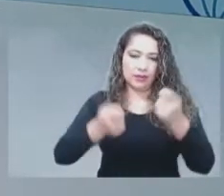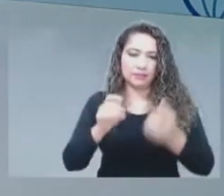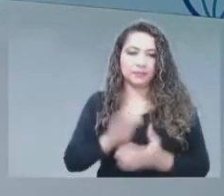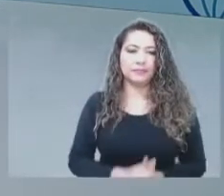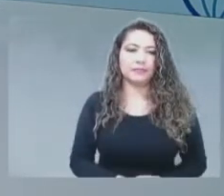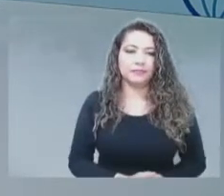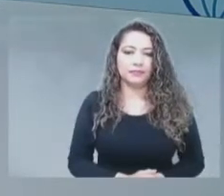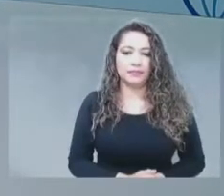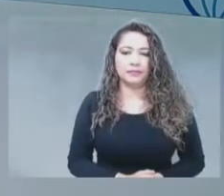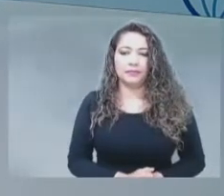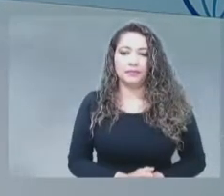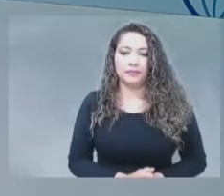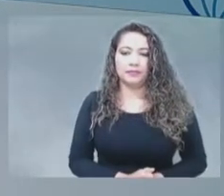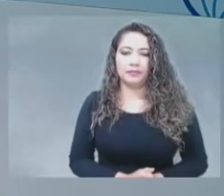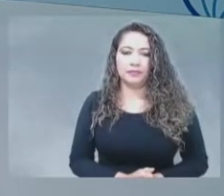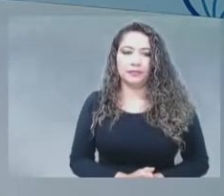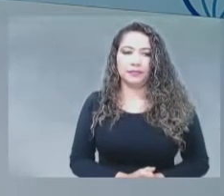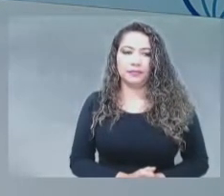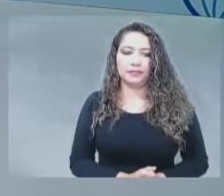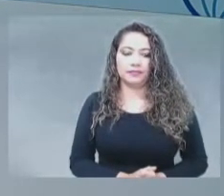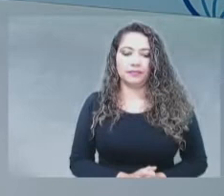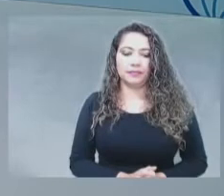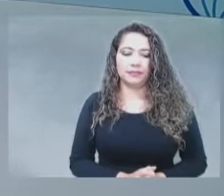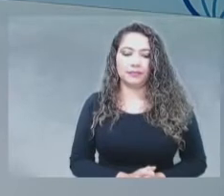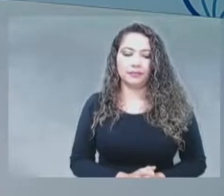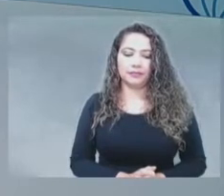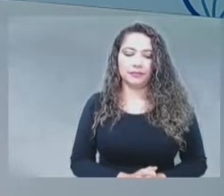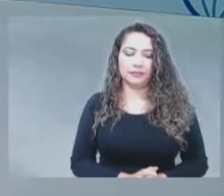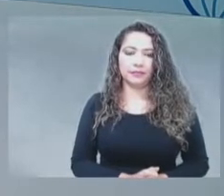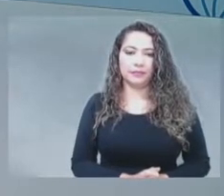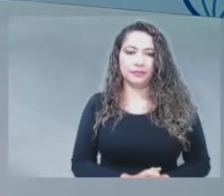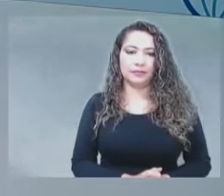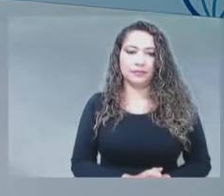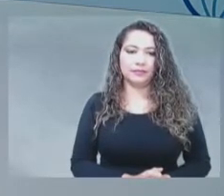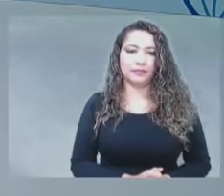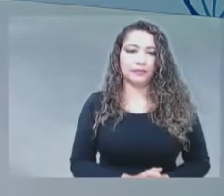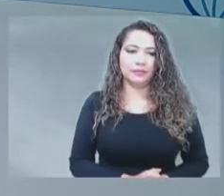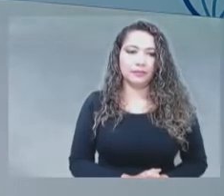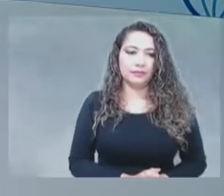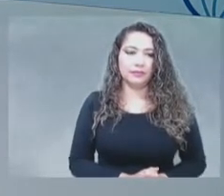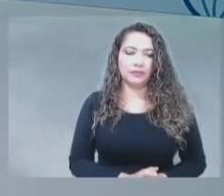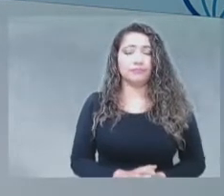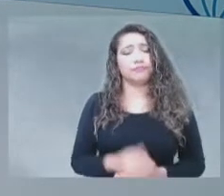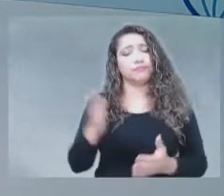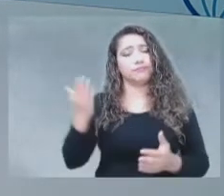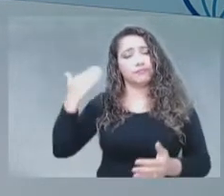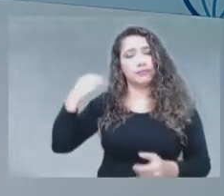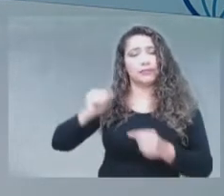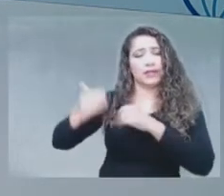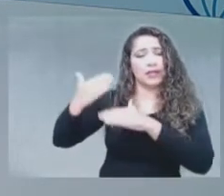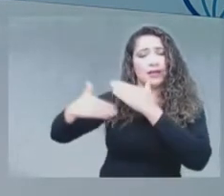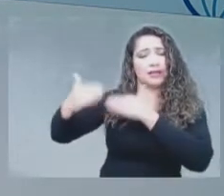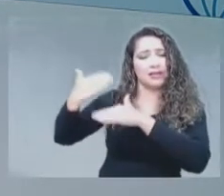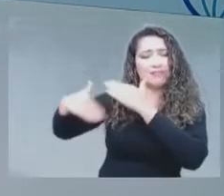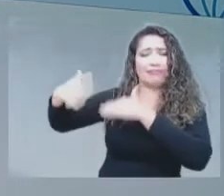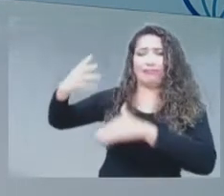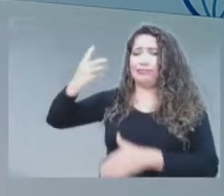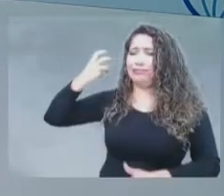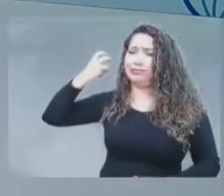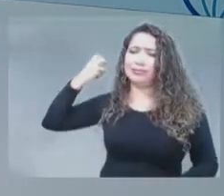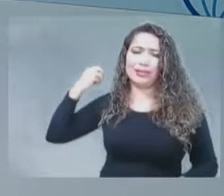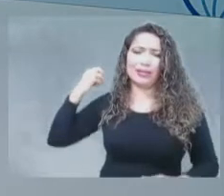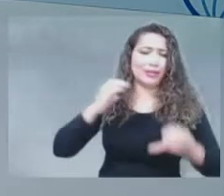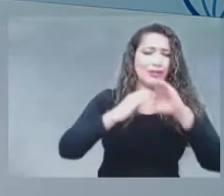Pero por otro lado, veamos la siguiente situación. Durante décadas, las comunicaciones móviles